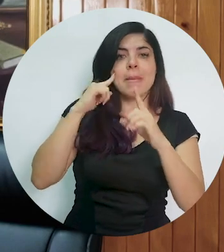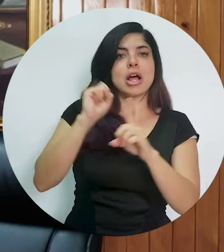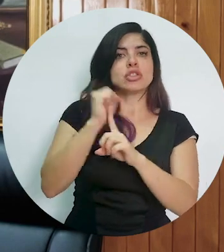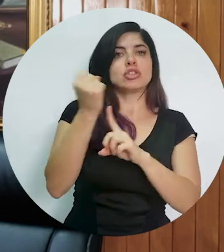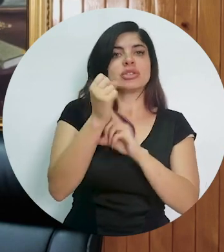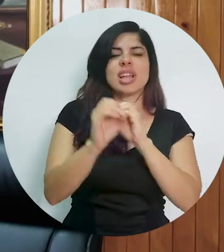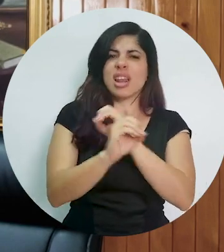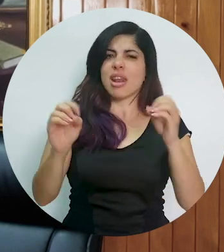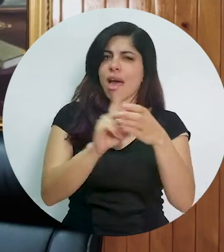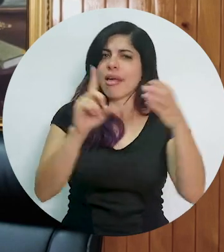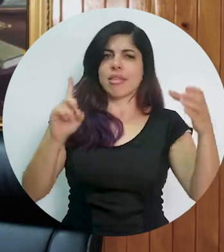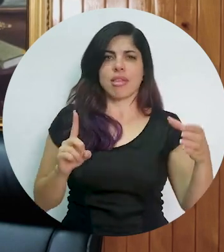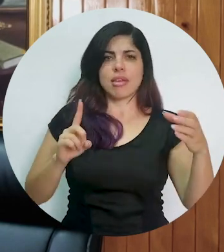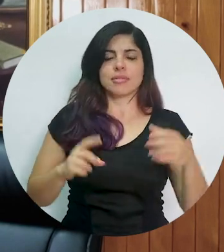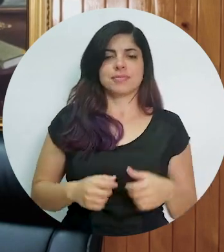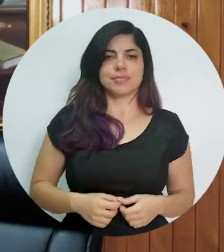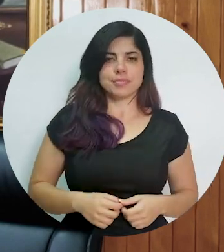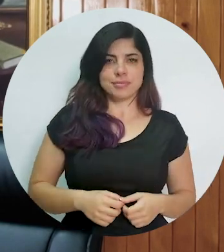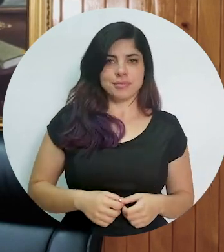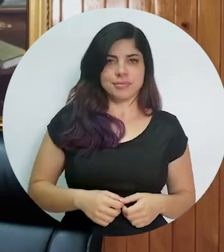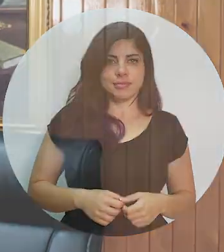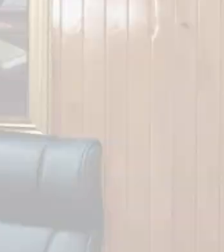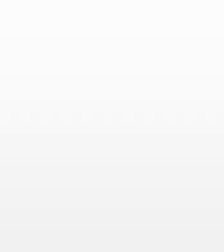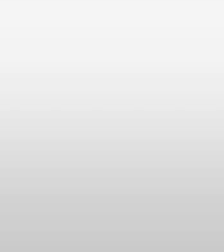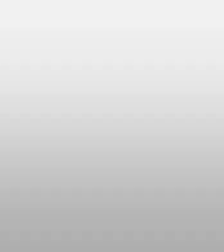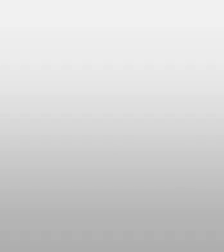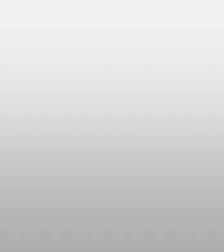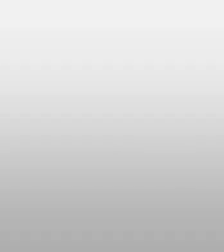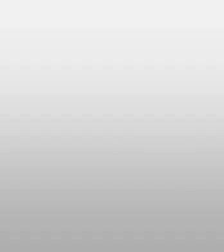sociedades sin que nadie se quede atrás.